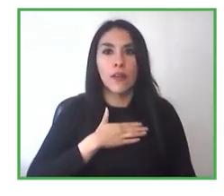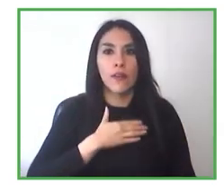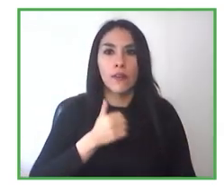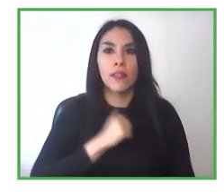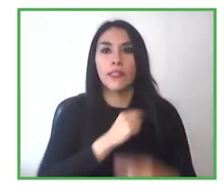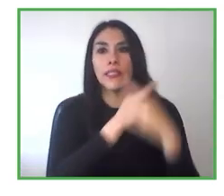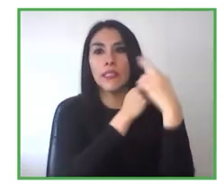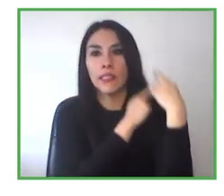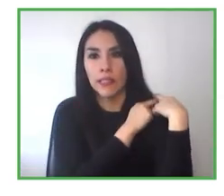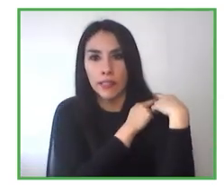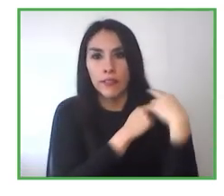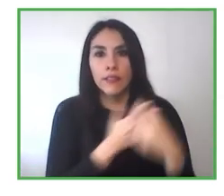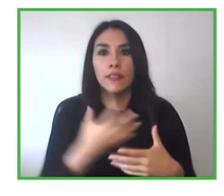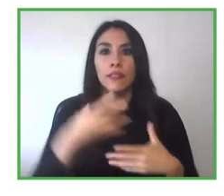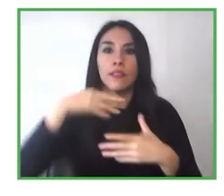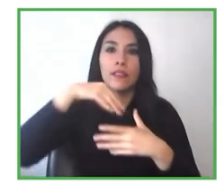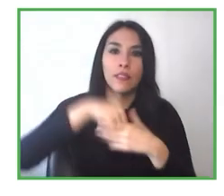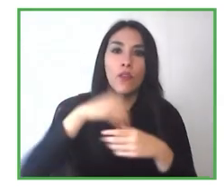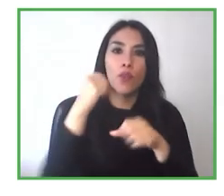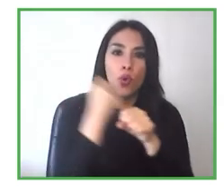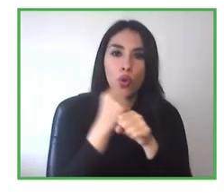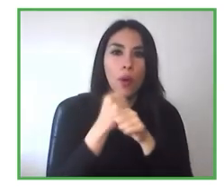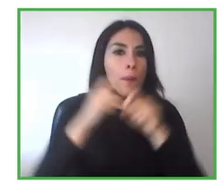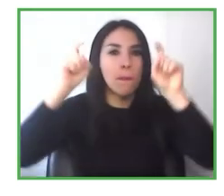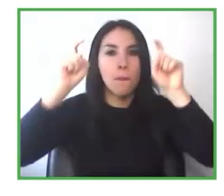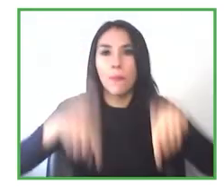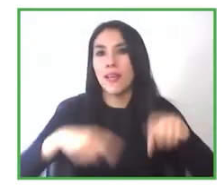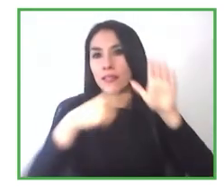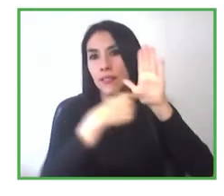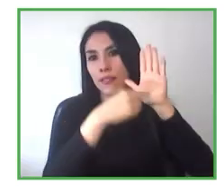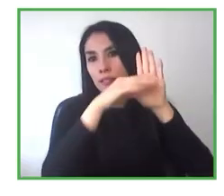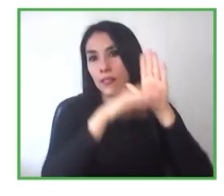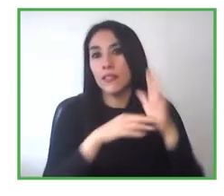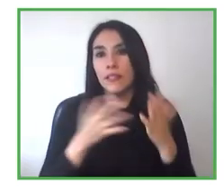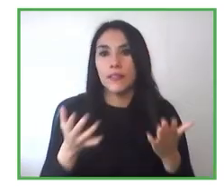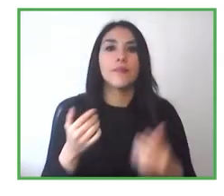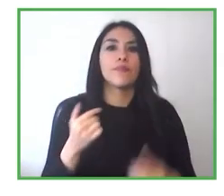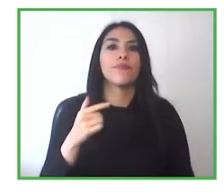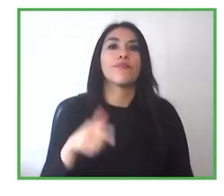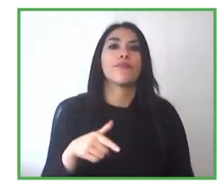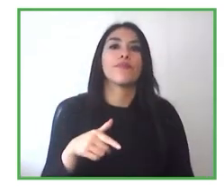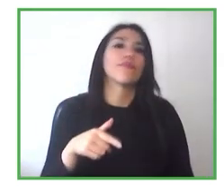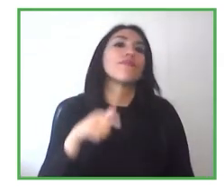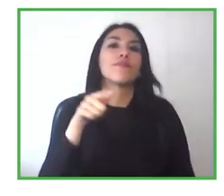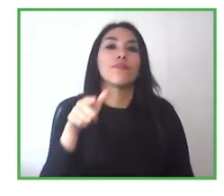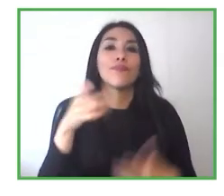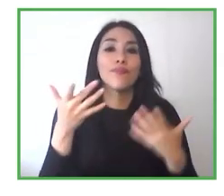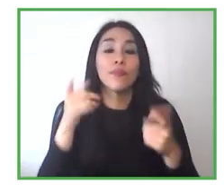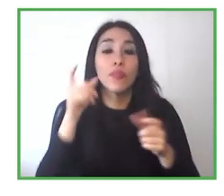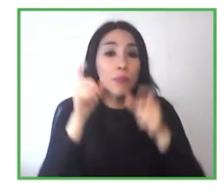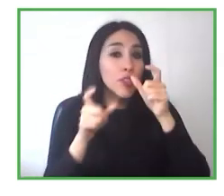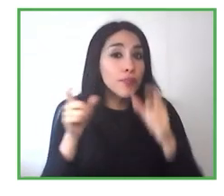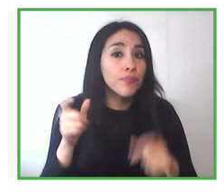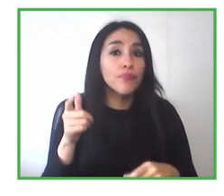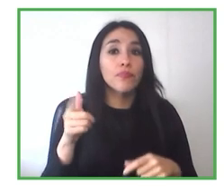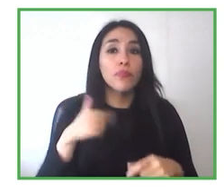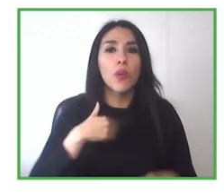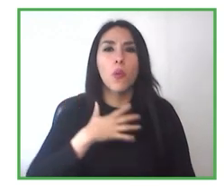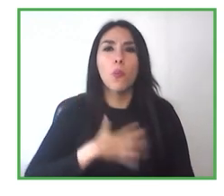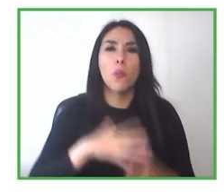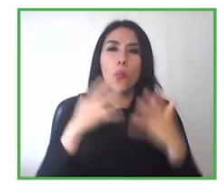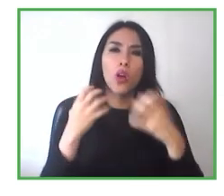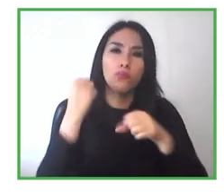puede ser muy positivo, para las empresas que ya venían trabajando, y que quieren hacerlo bien, y para las que no, o